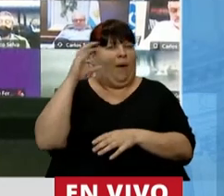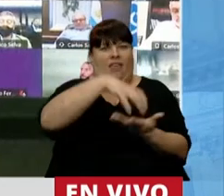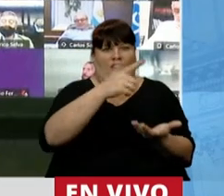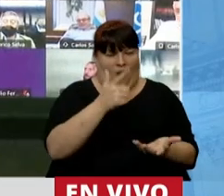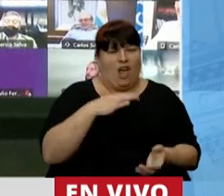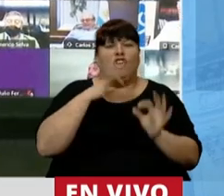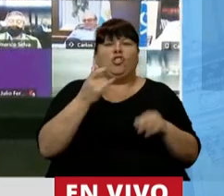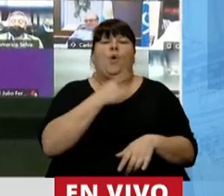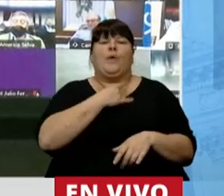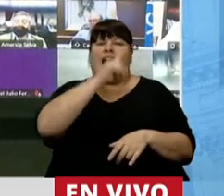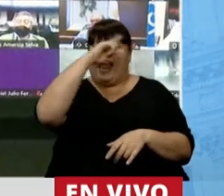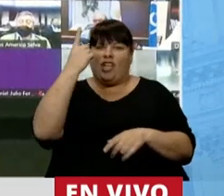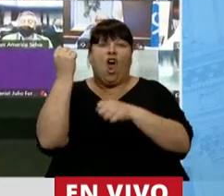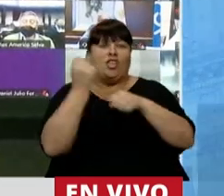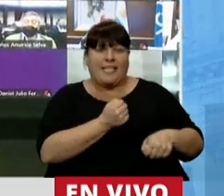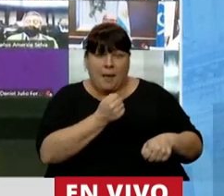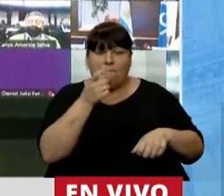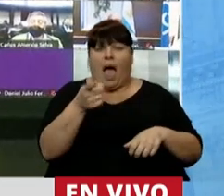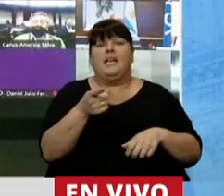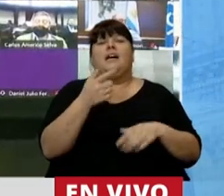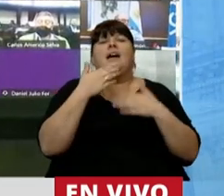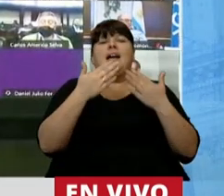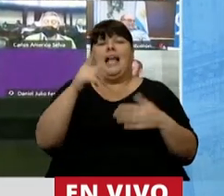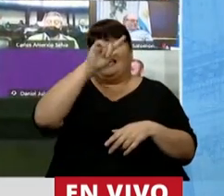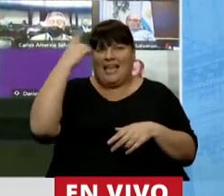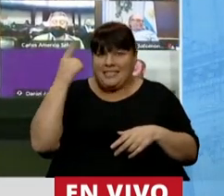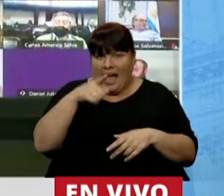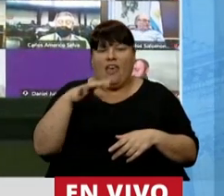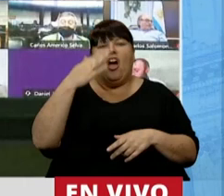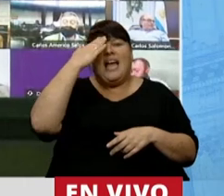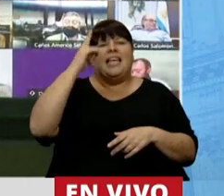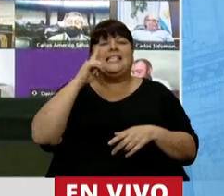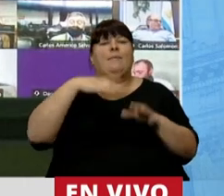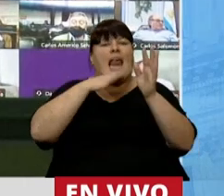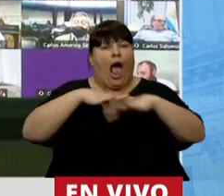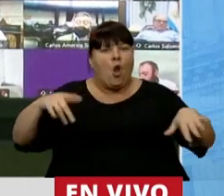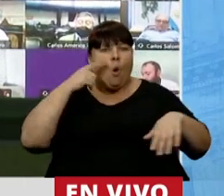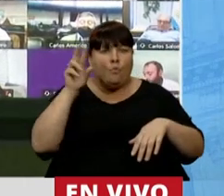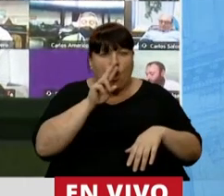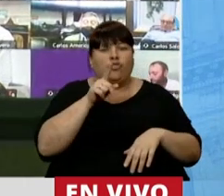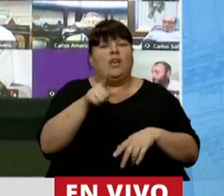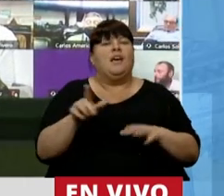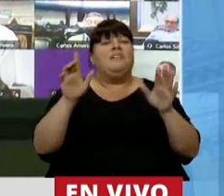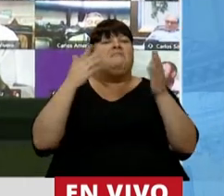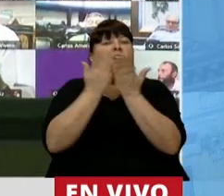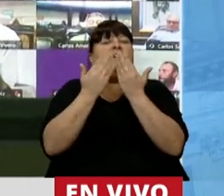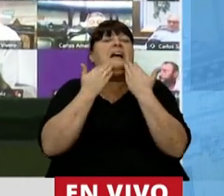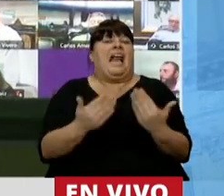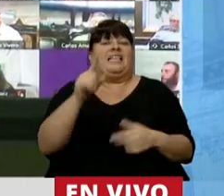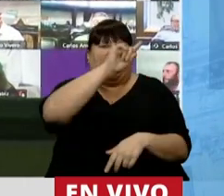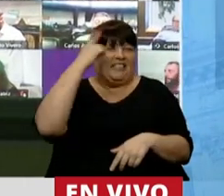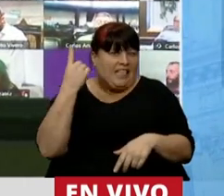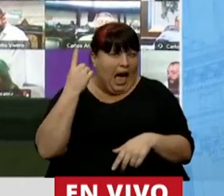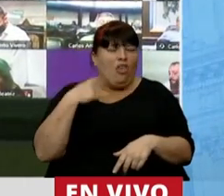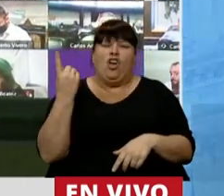Sabemos que la Universidad Nacional de José C. Paz es a través del Estado y tenemos 15.000 alumnos y alumnas que se están formando gracias al